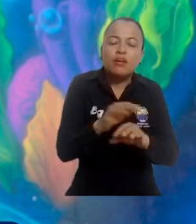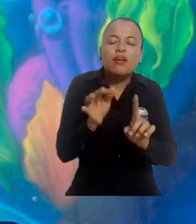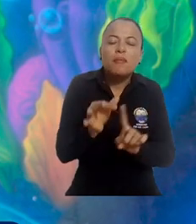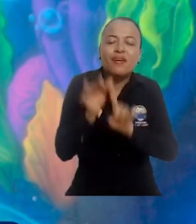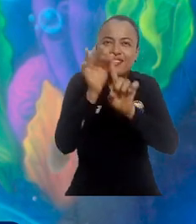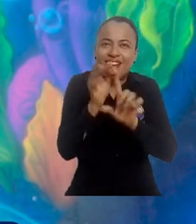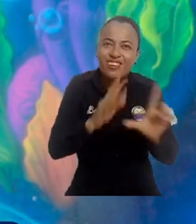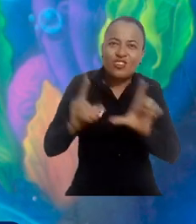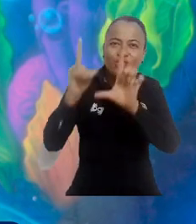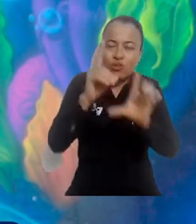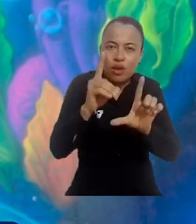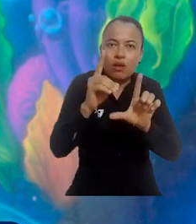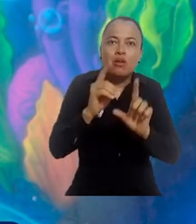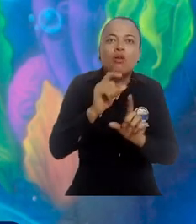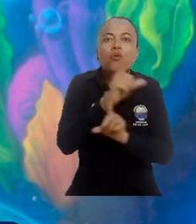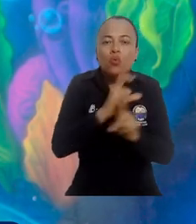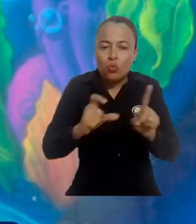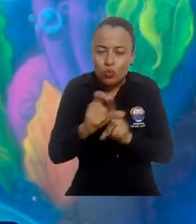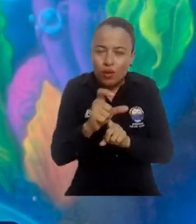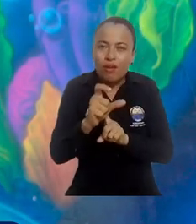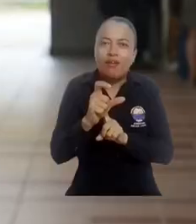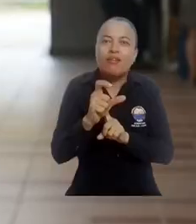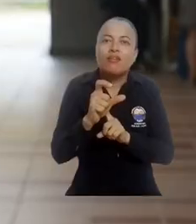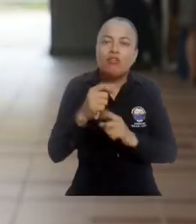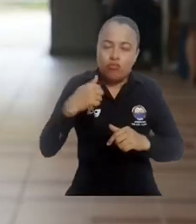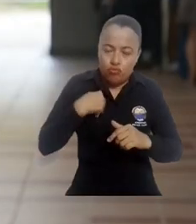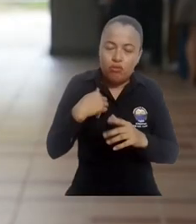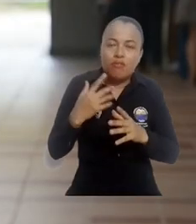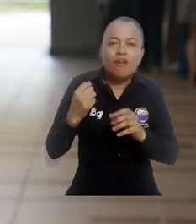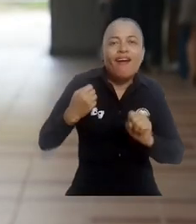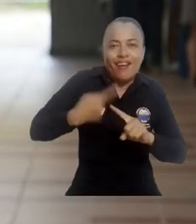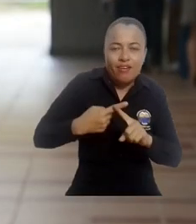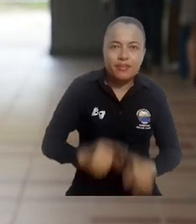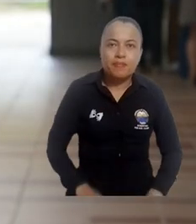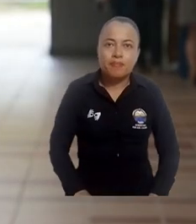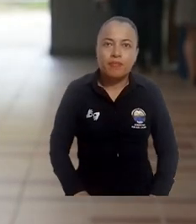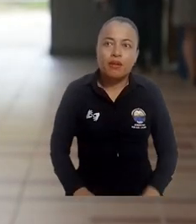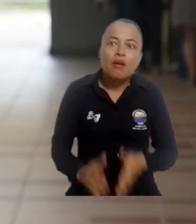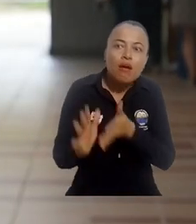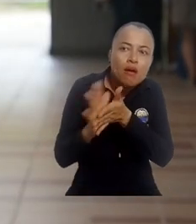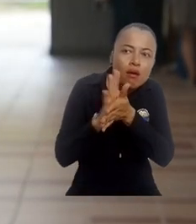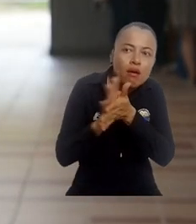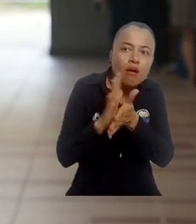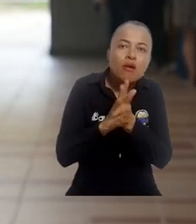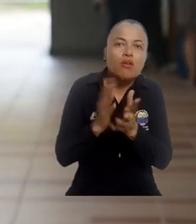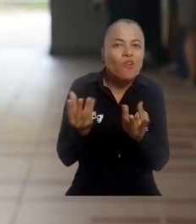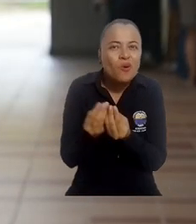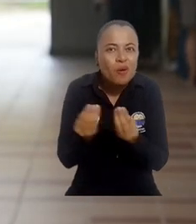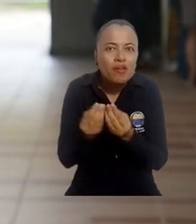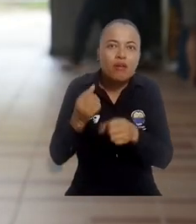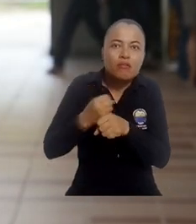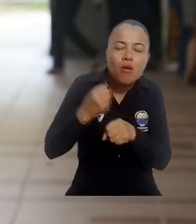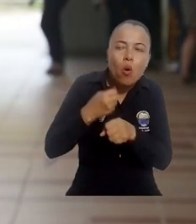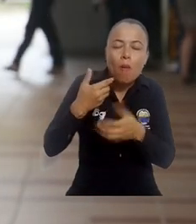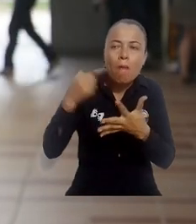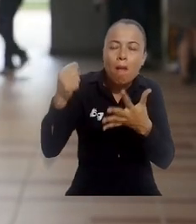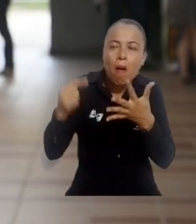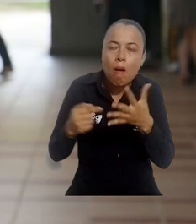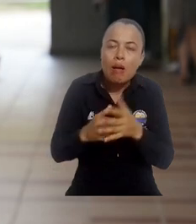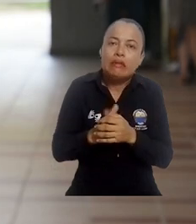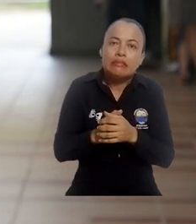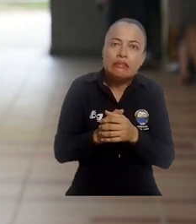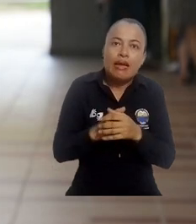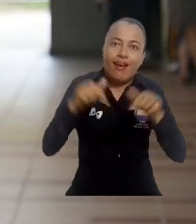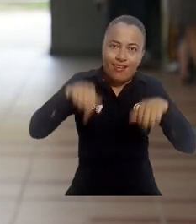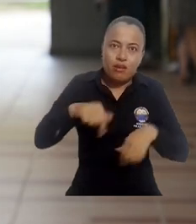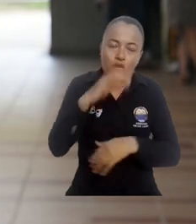doctorado en Educación Intercultural del Territorio, de la cual soy egresada. Escuchar todos los trabajos que realizan nosotros compañeros acá en el país de